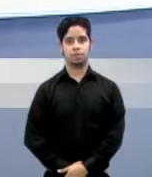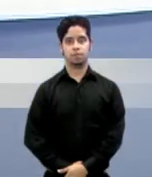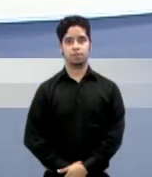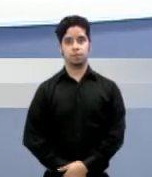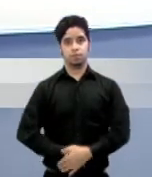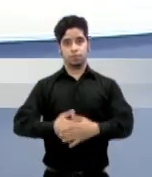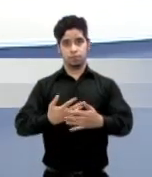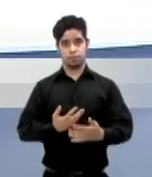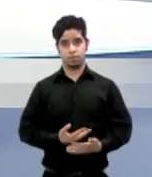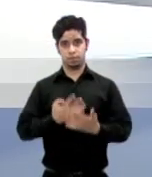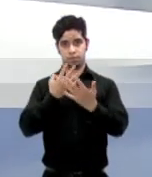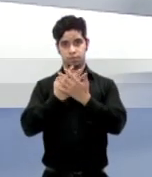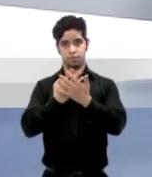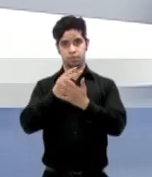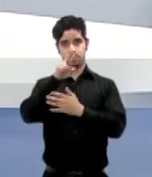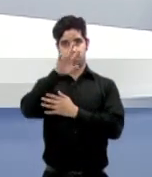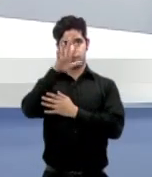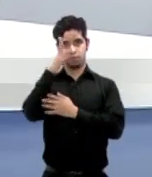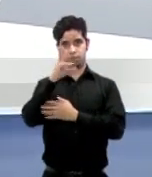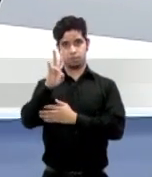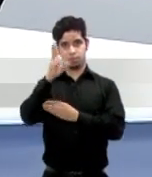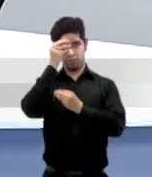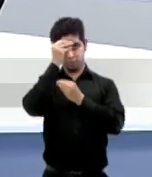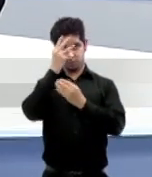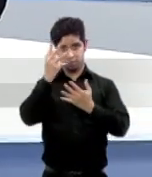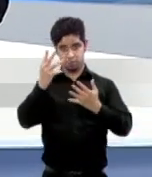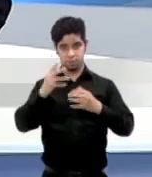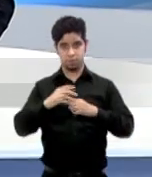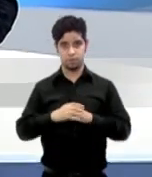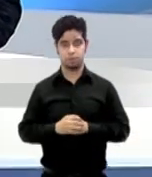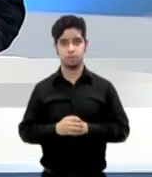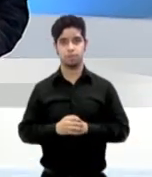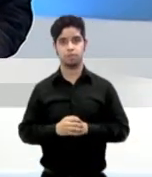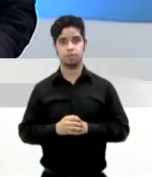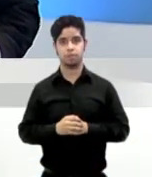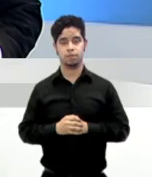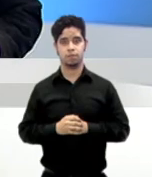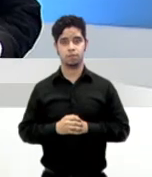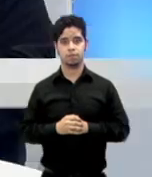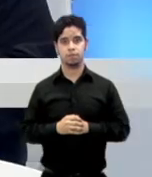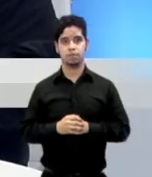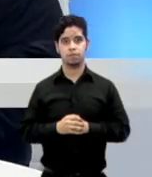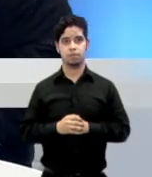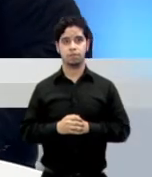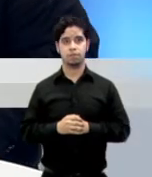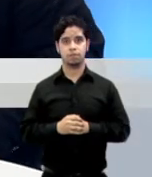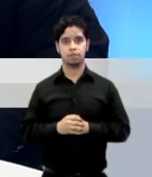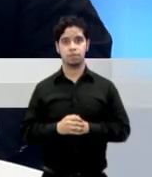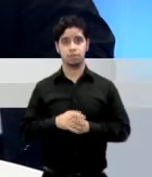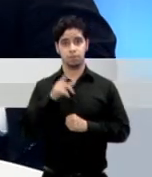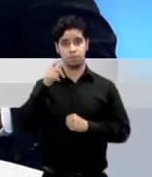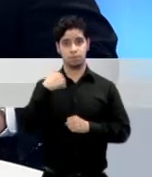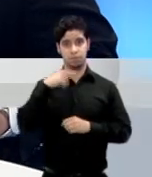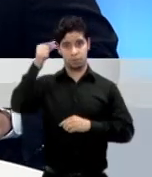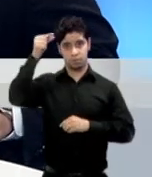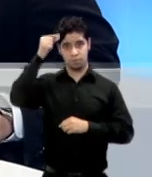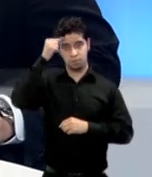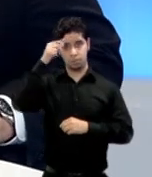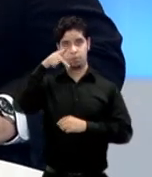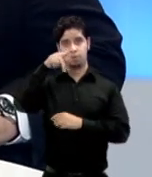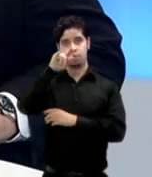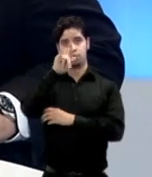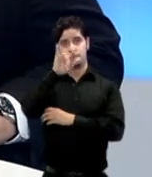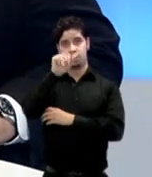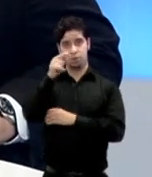Bienvenidos a noticias 24 7 informa de inmediato pasamos a las noticias para esta hora el gobernador alejandro garcía padilla